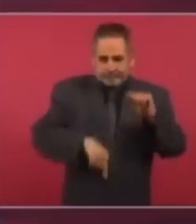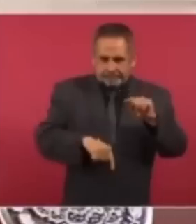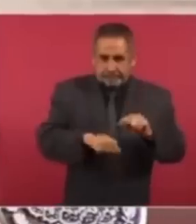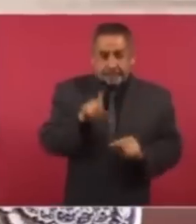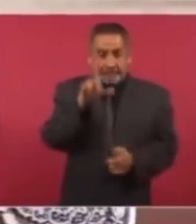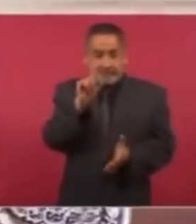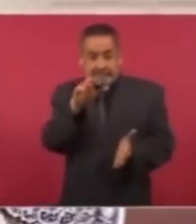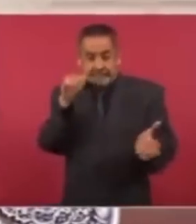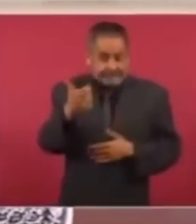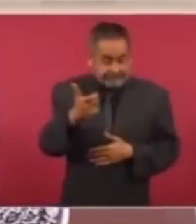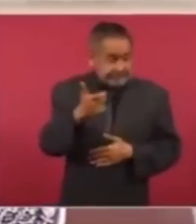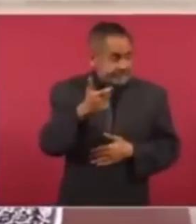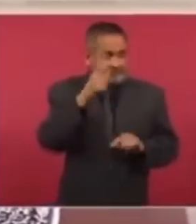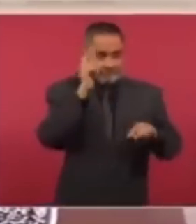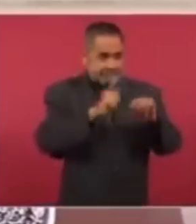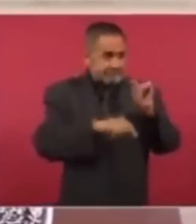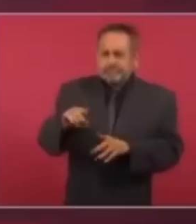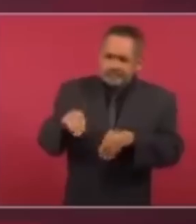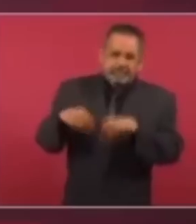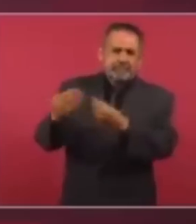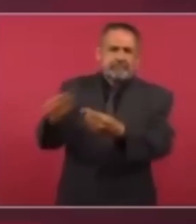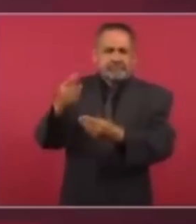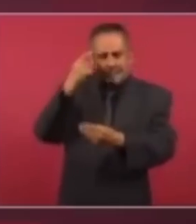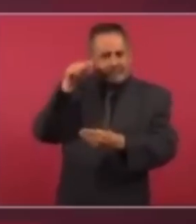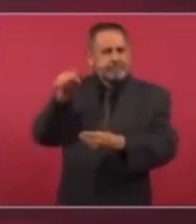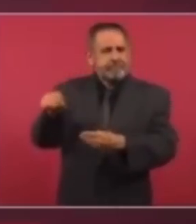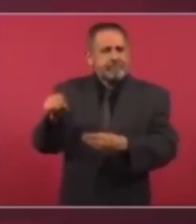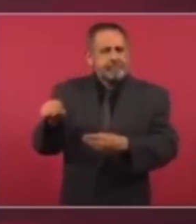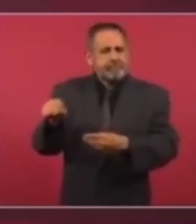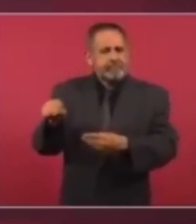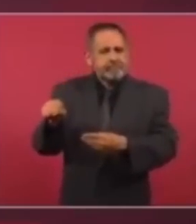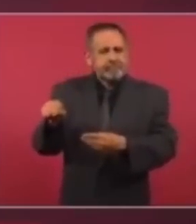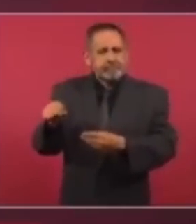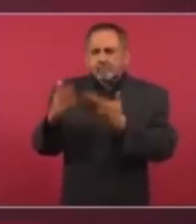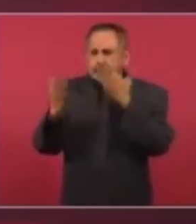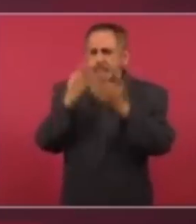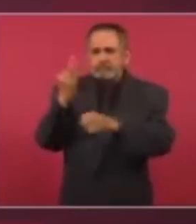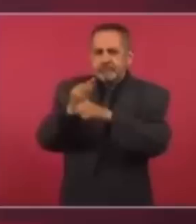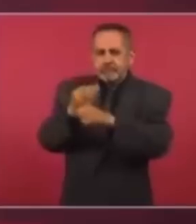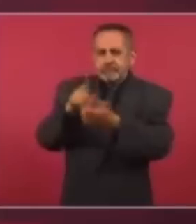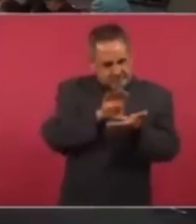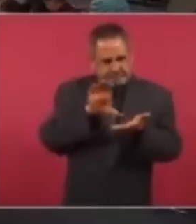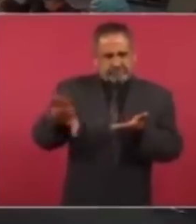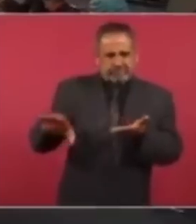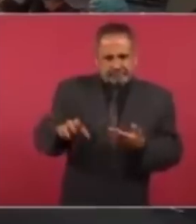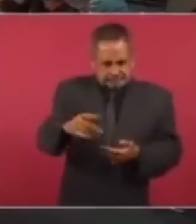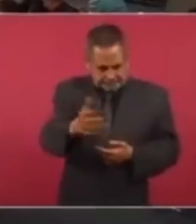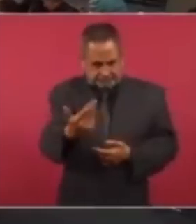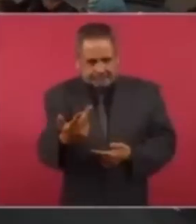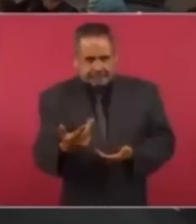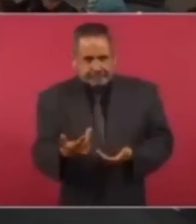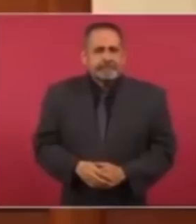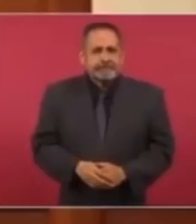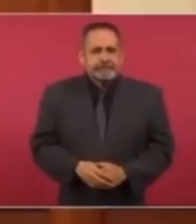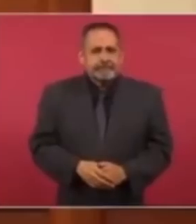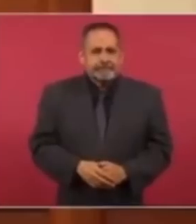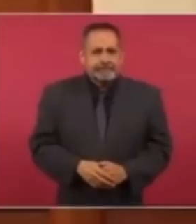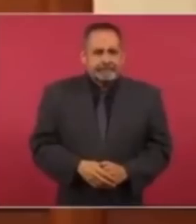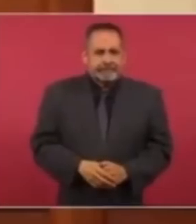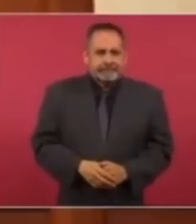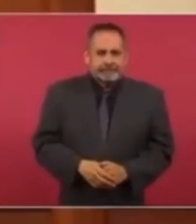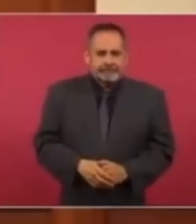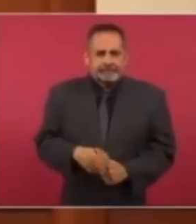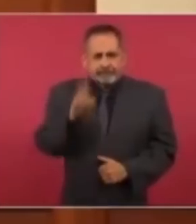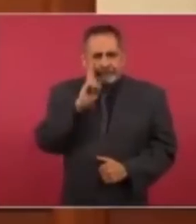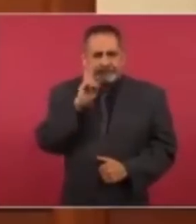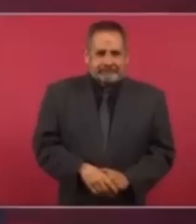de pesos se entreguen a estudiantes de familias pobres, se les entreguen becas, a